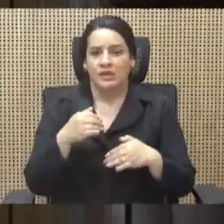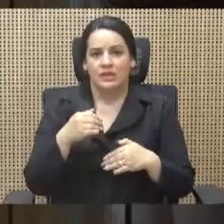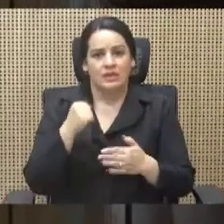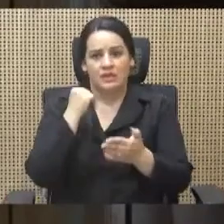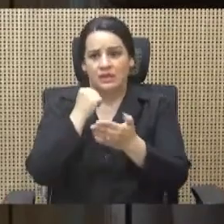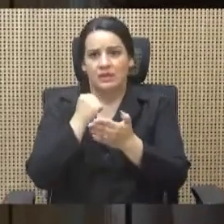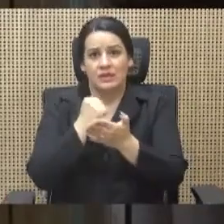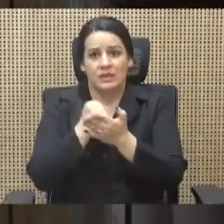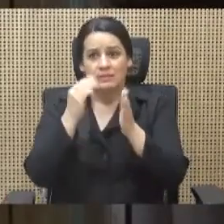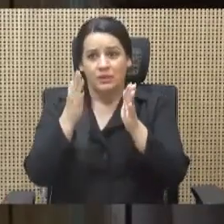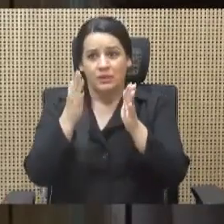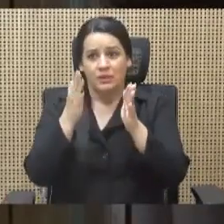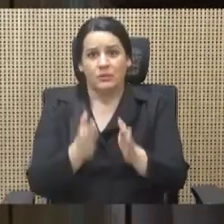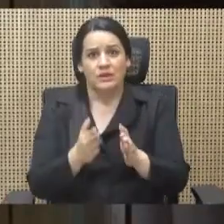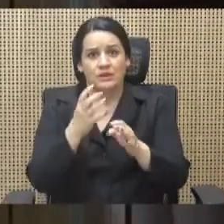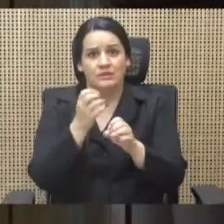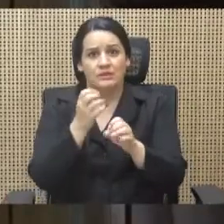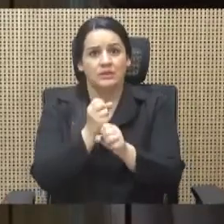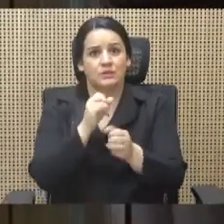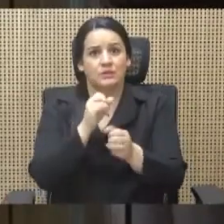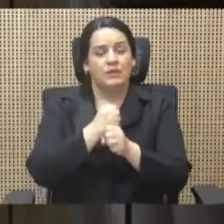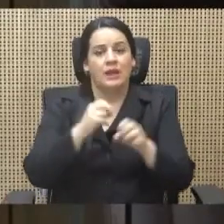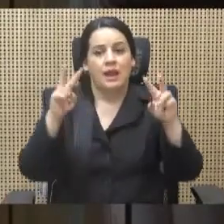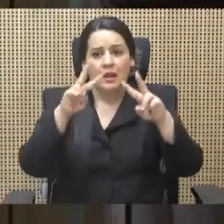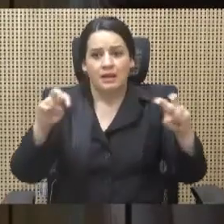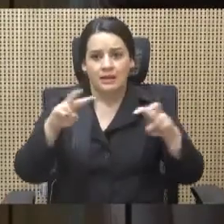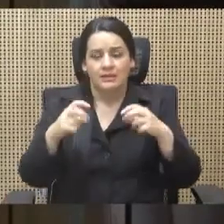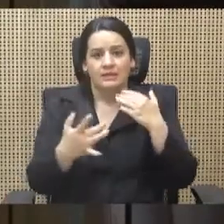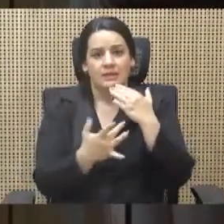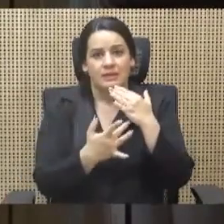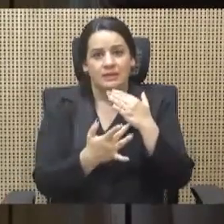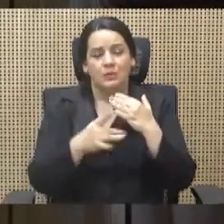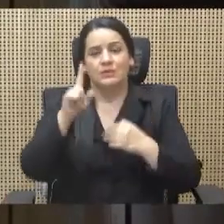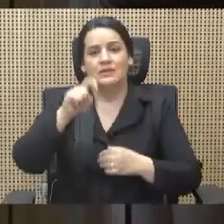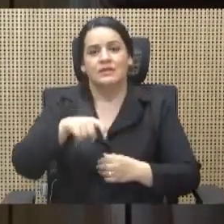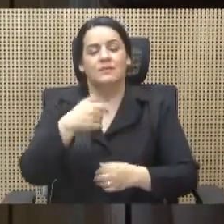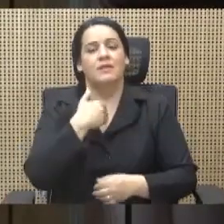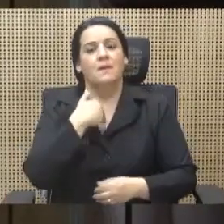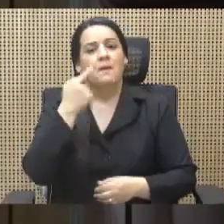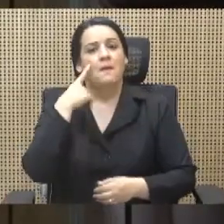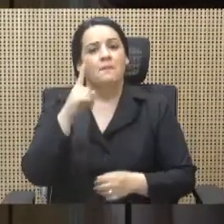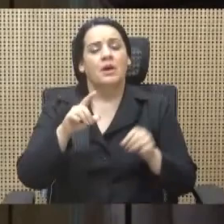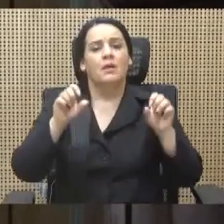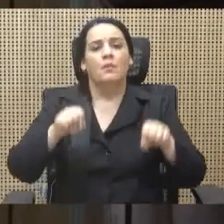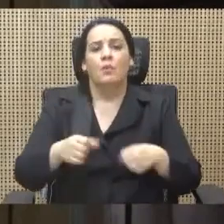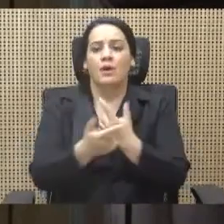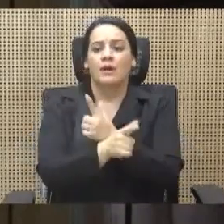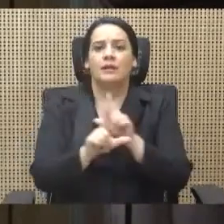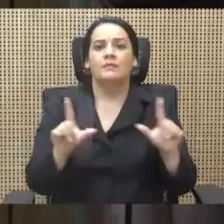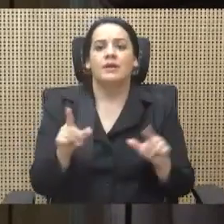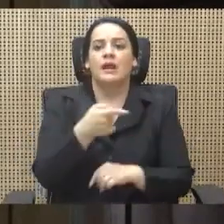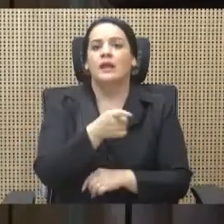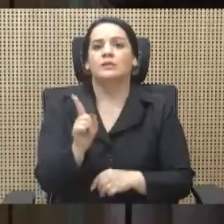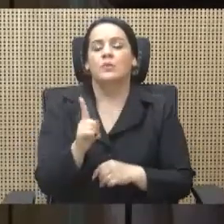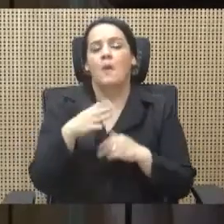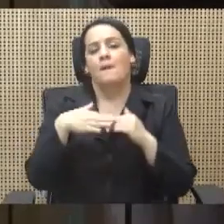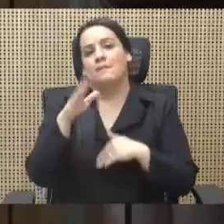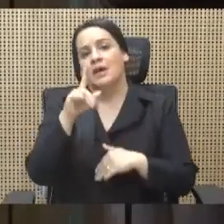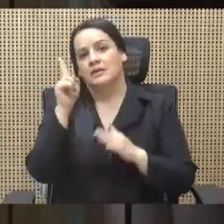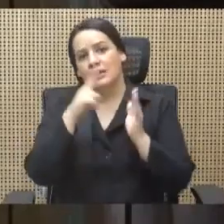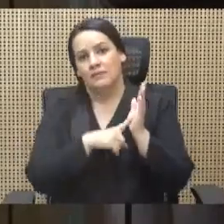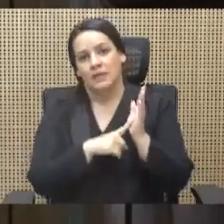los análisis técnicos que deben haber para poder liberar a estos más de mil, los terminarán haciendo